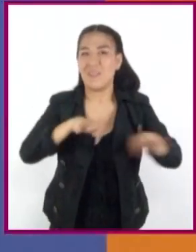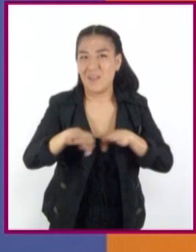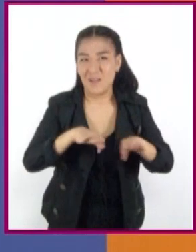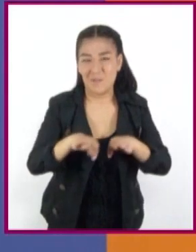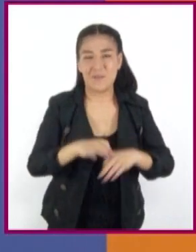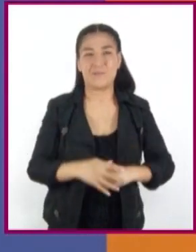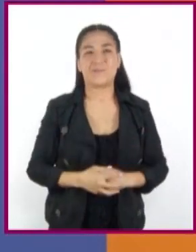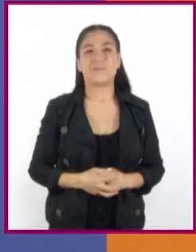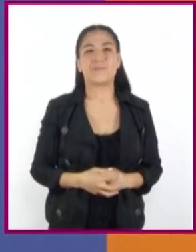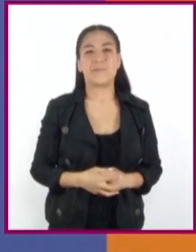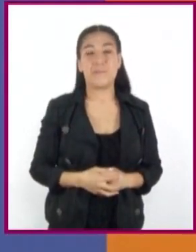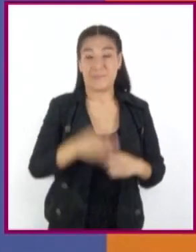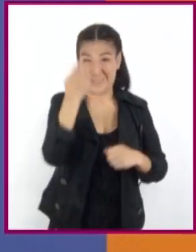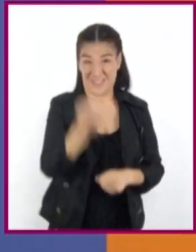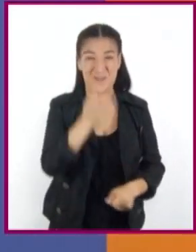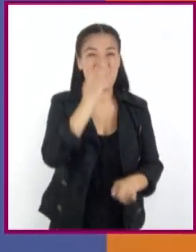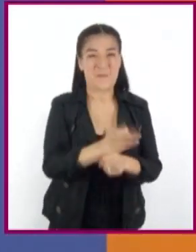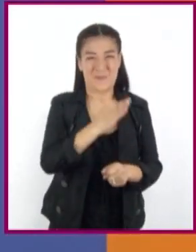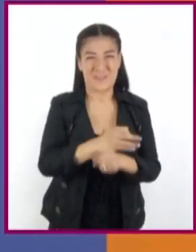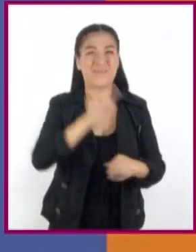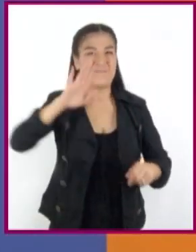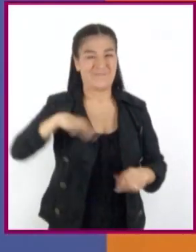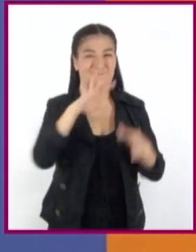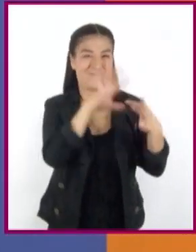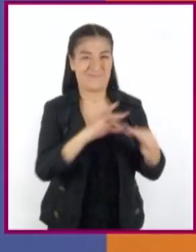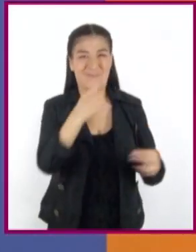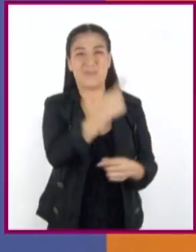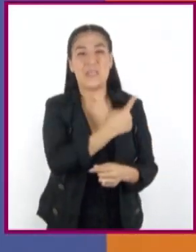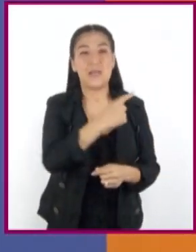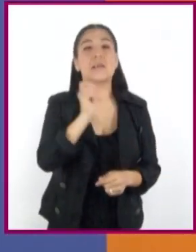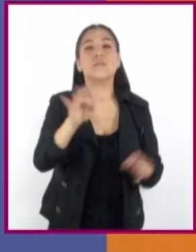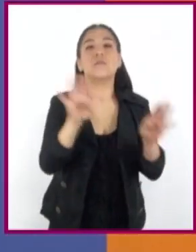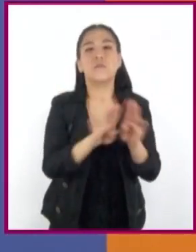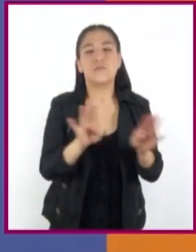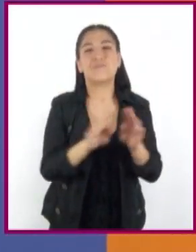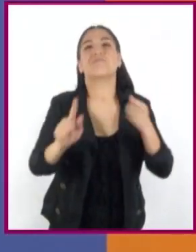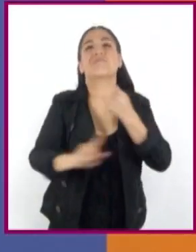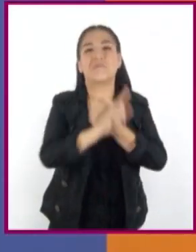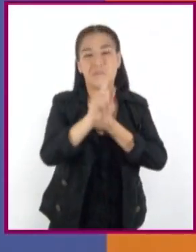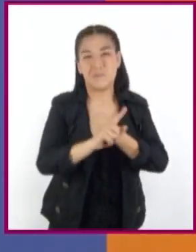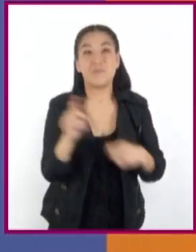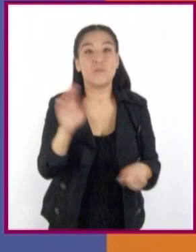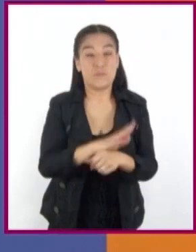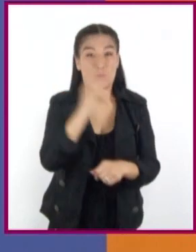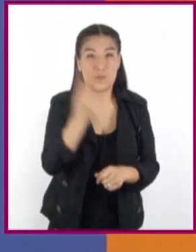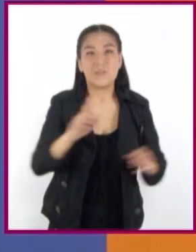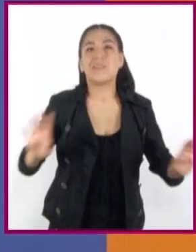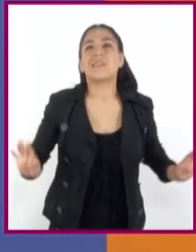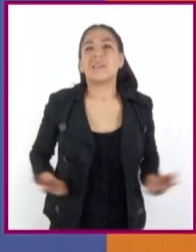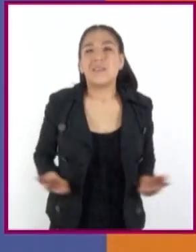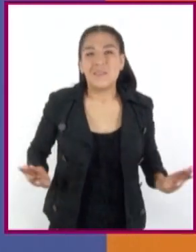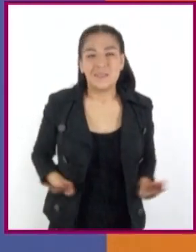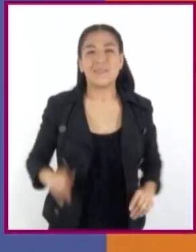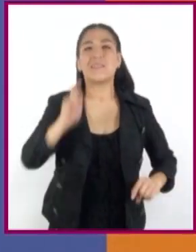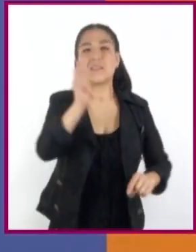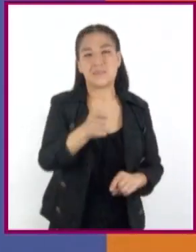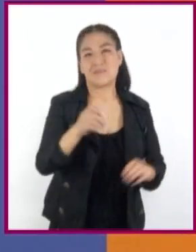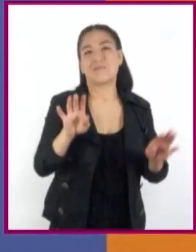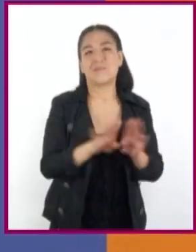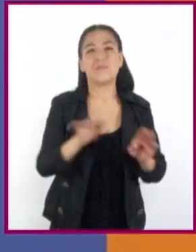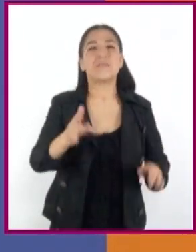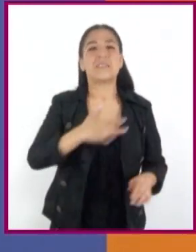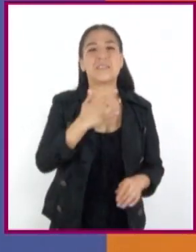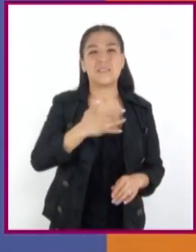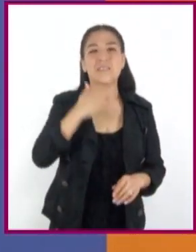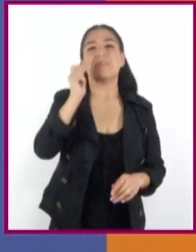Estas causas que acabamos de mencionar constituyen factores de riesgo, ya que son características o condiciones que